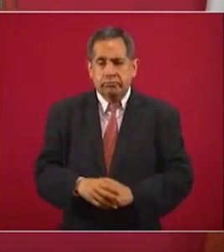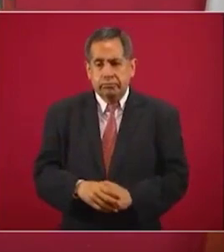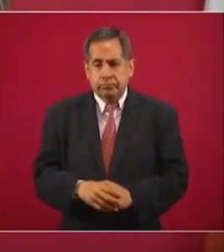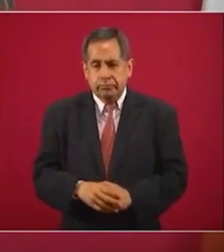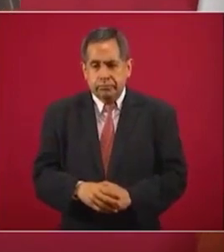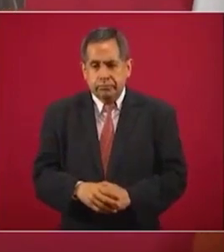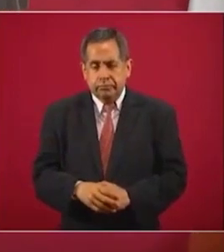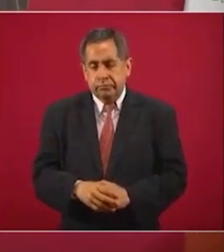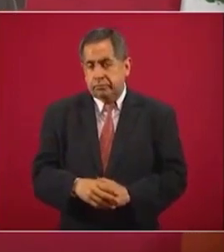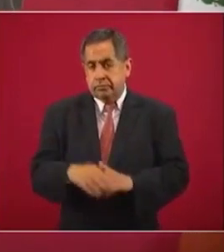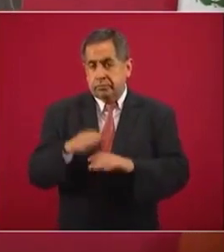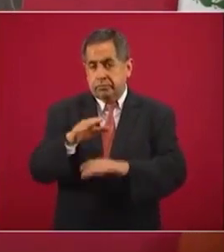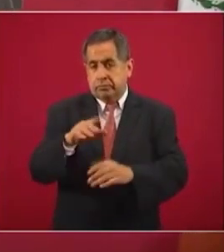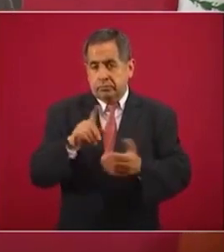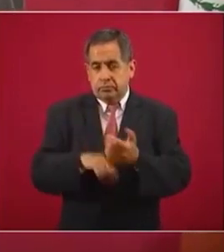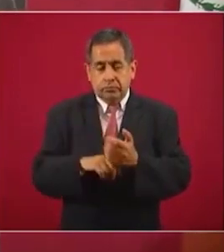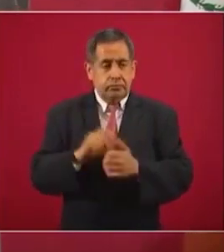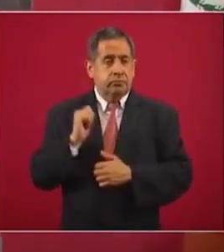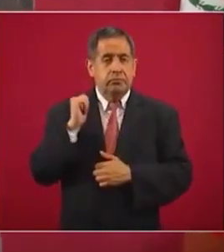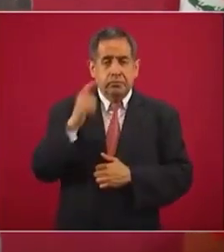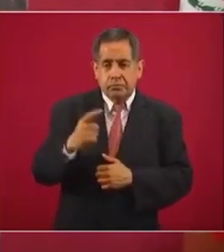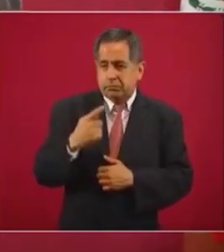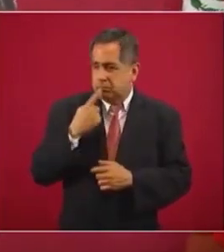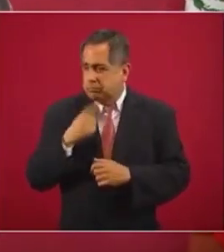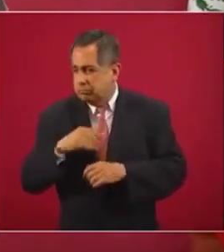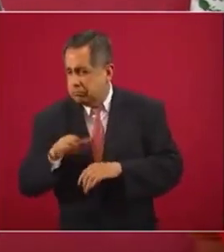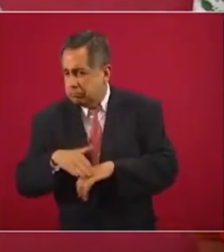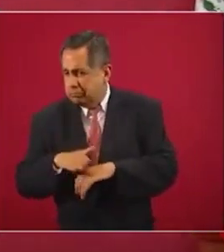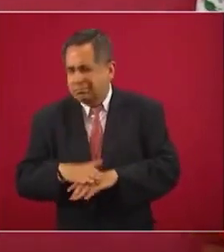Acerca de alguna condición, ninguna.